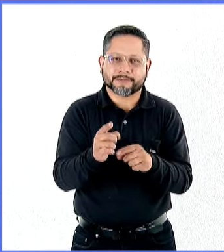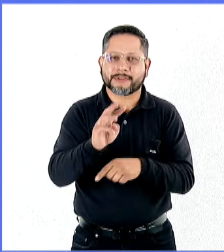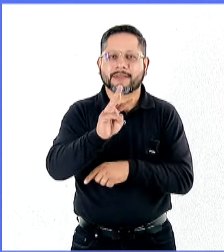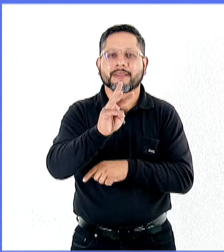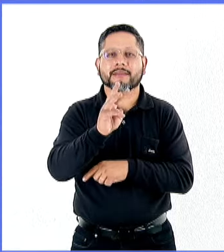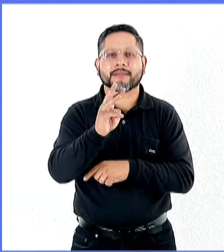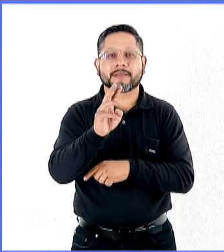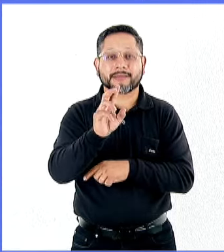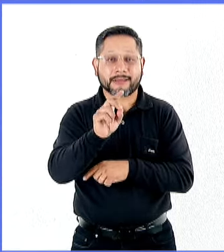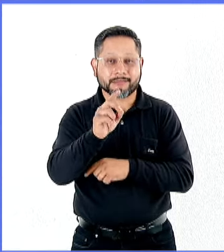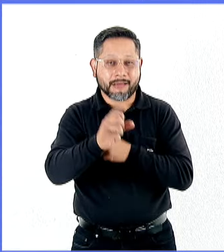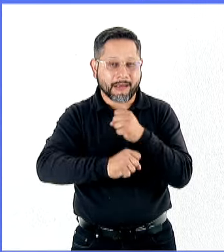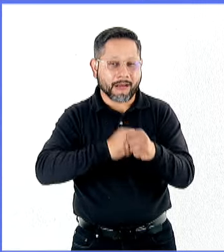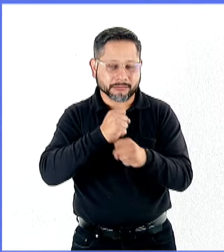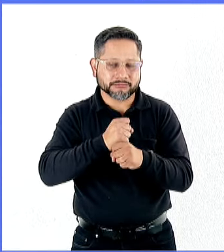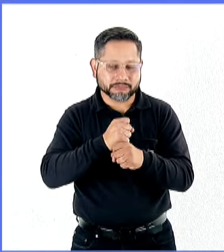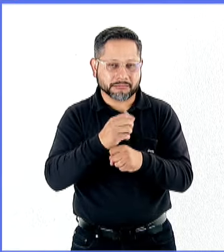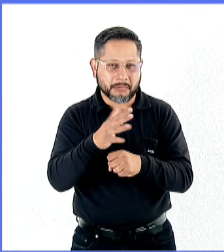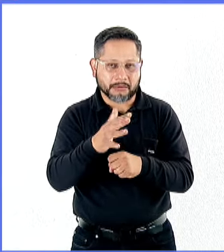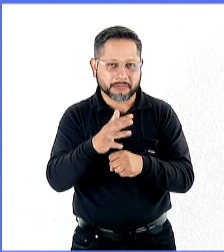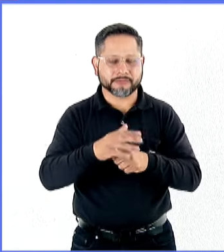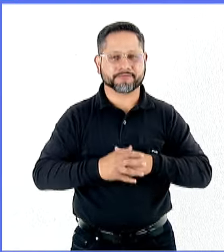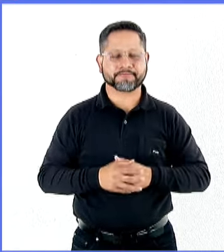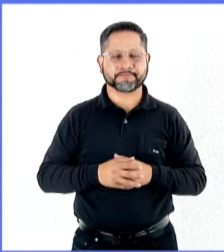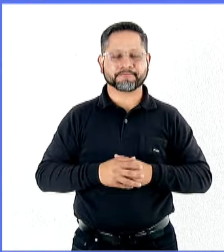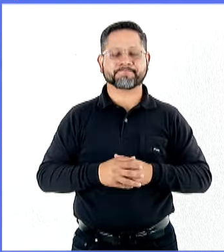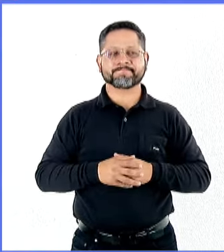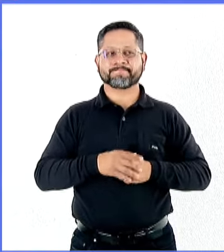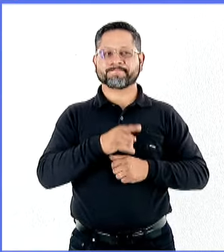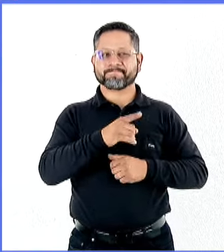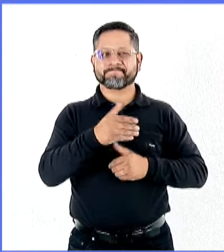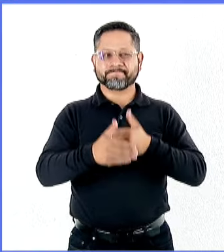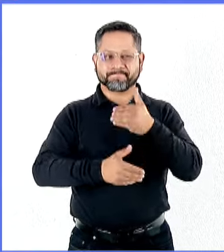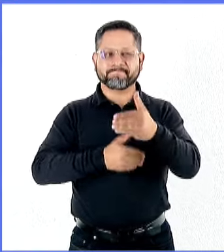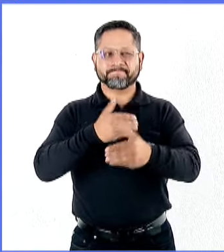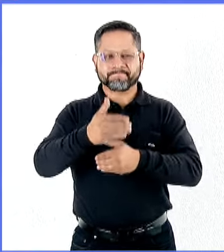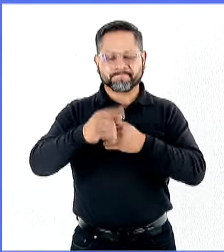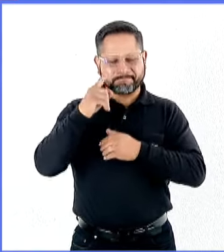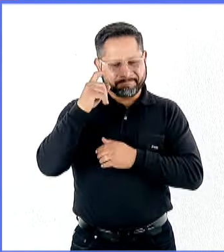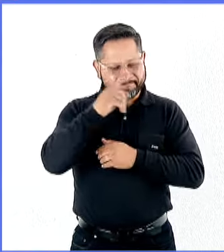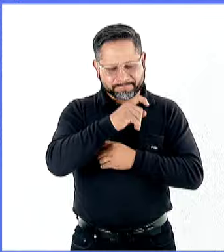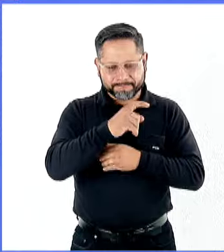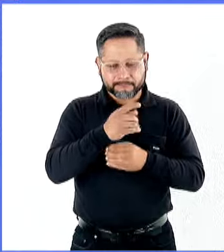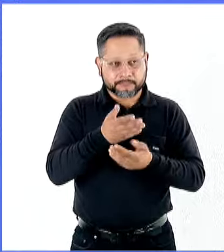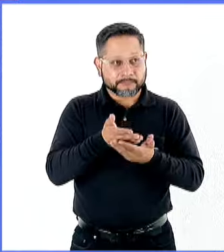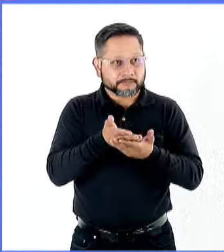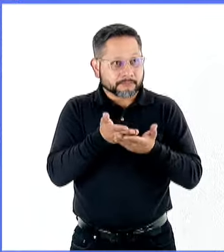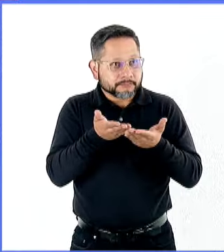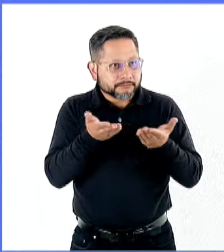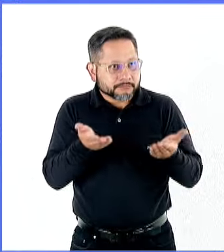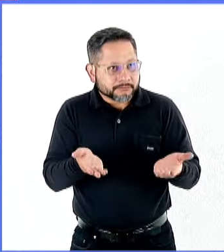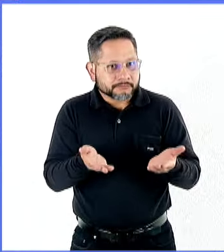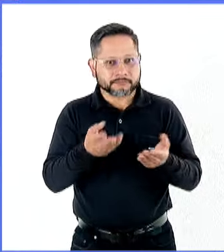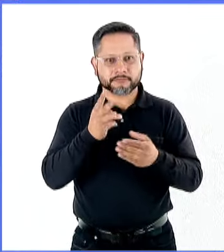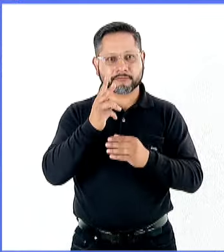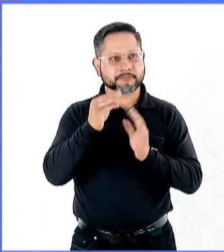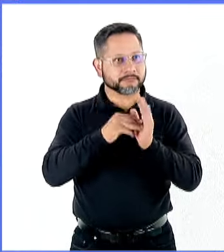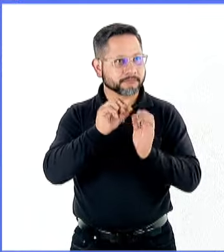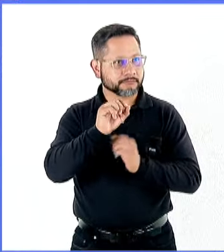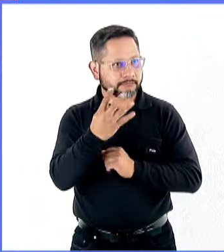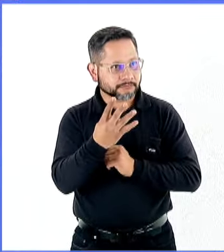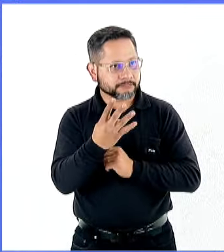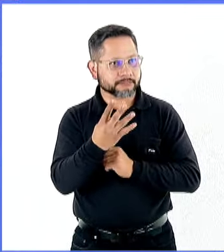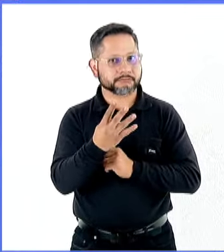décadas. Son procesos, como bien dices, complejos que impactan en muy distintas áreas. Hoy, en este 2024,